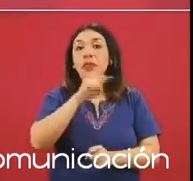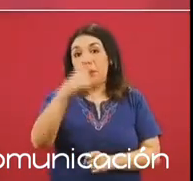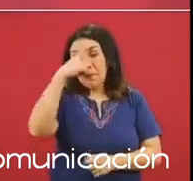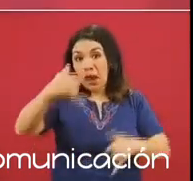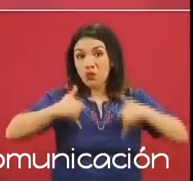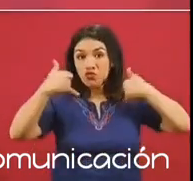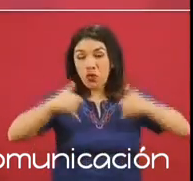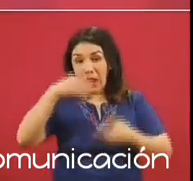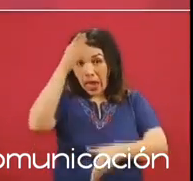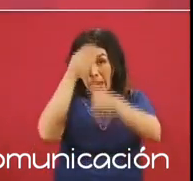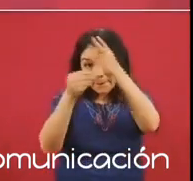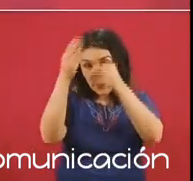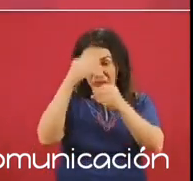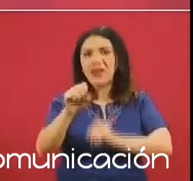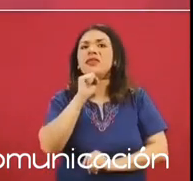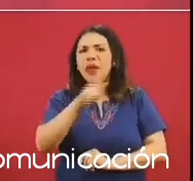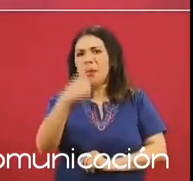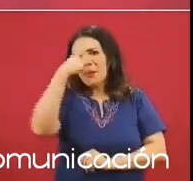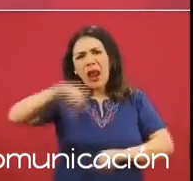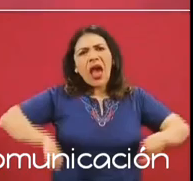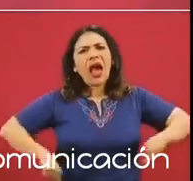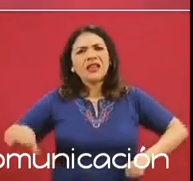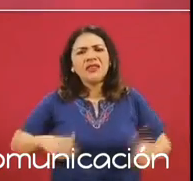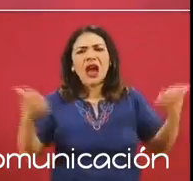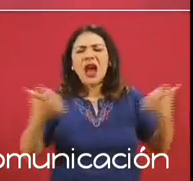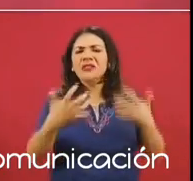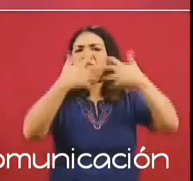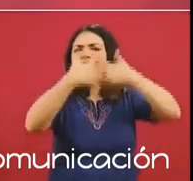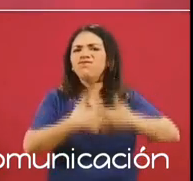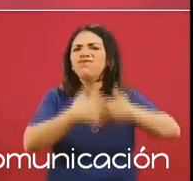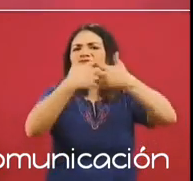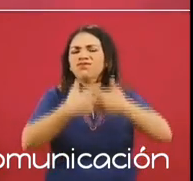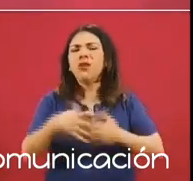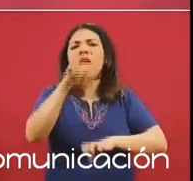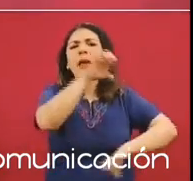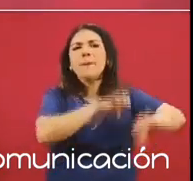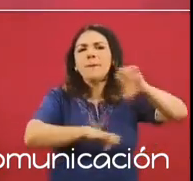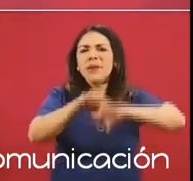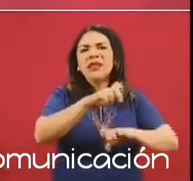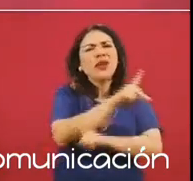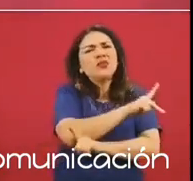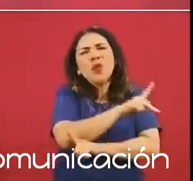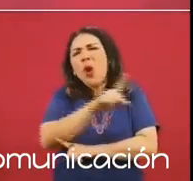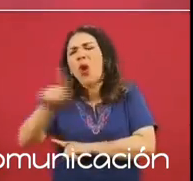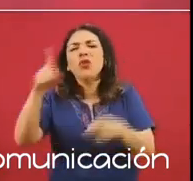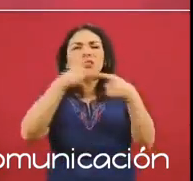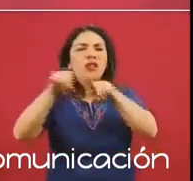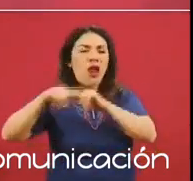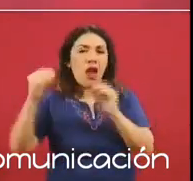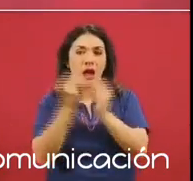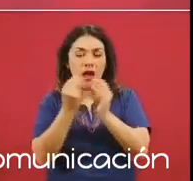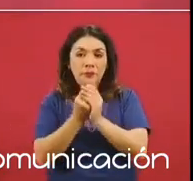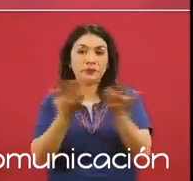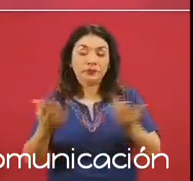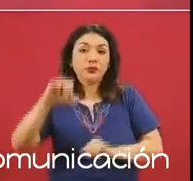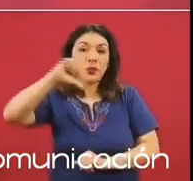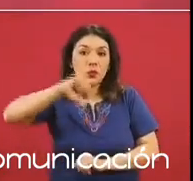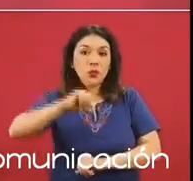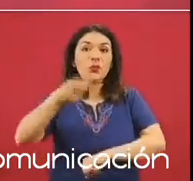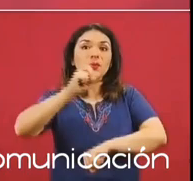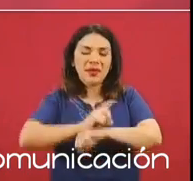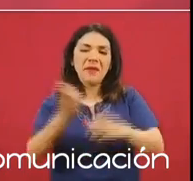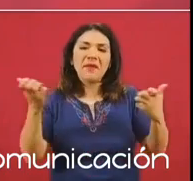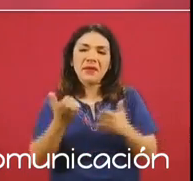aprendices, sino también de las actividades productivas de las empresas de todos los tipos. Entonces, hoy vamos a